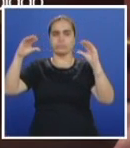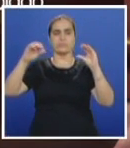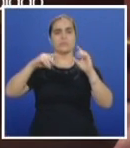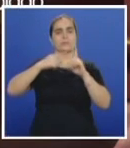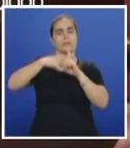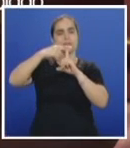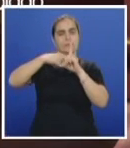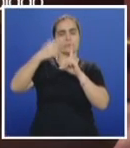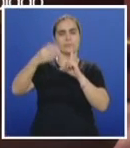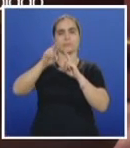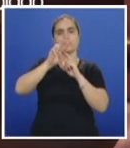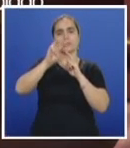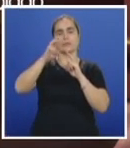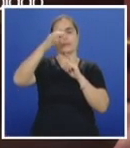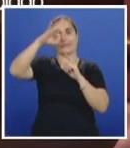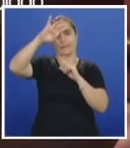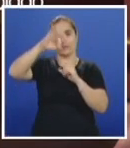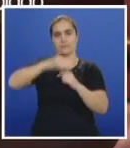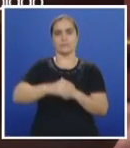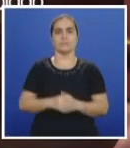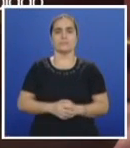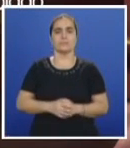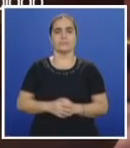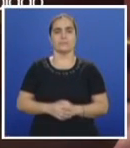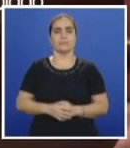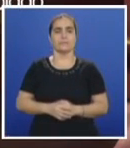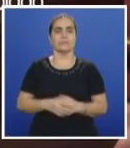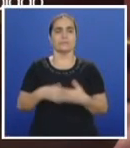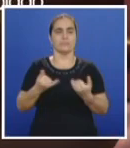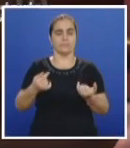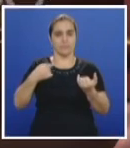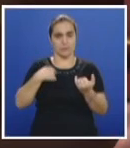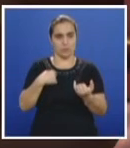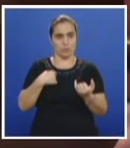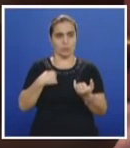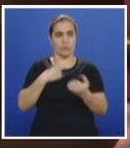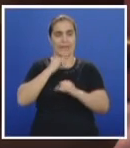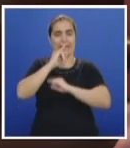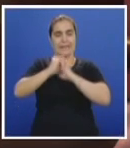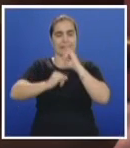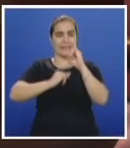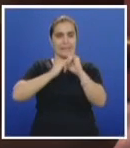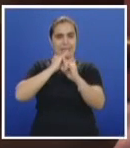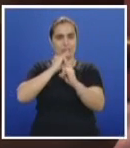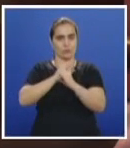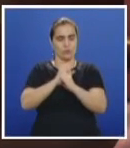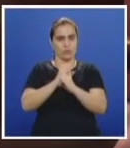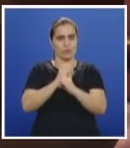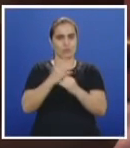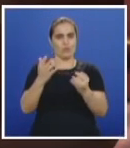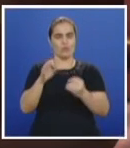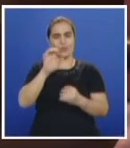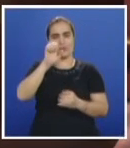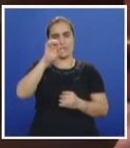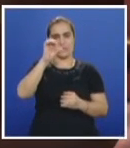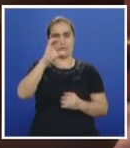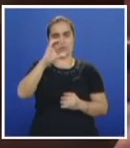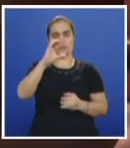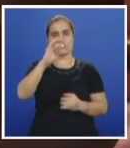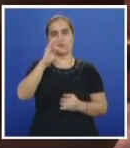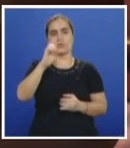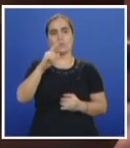temperatura promedio de 23 grados centígrados. Sí, señor, y nuestro destino internacional es en Suecia, Estocolmo,